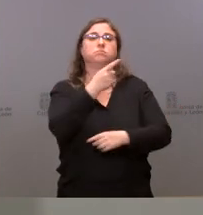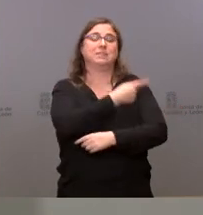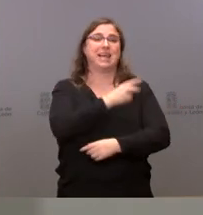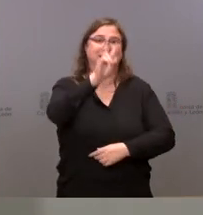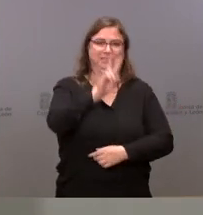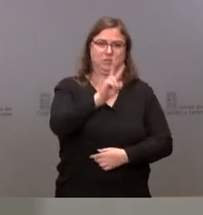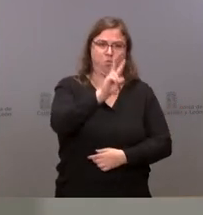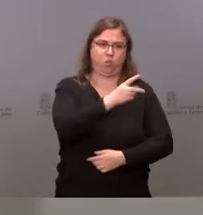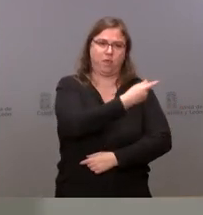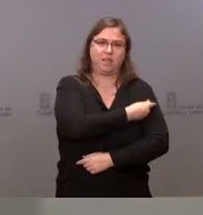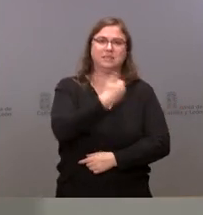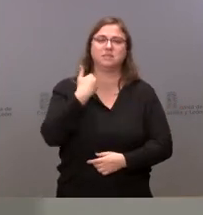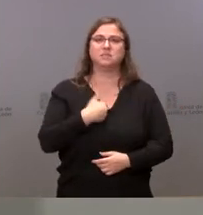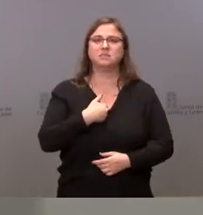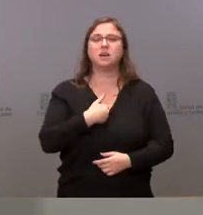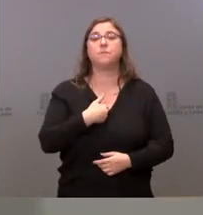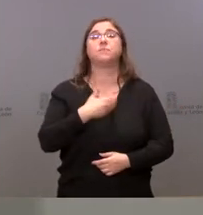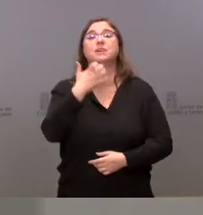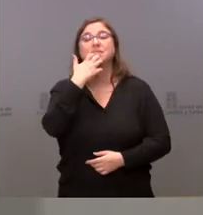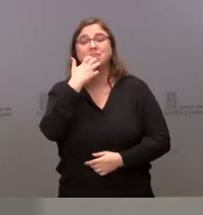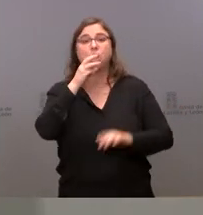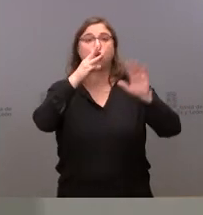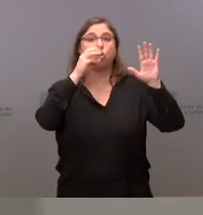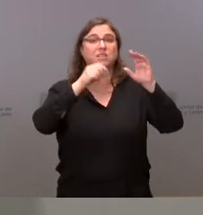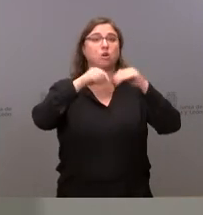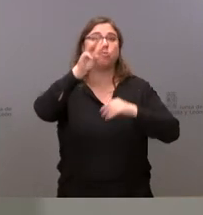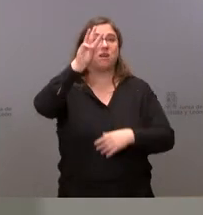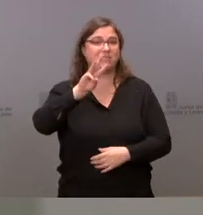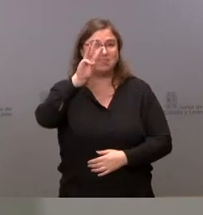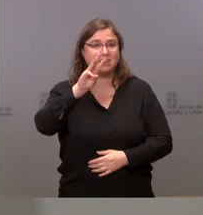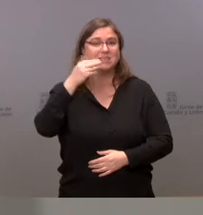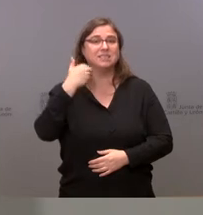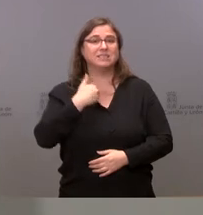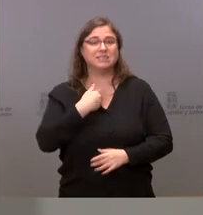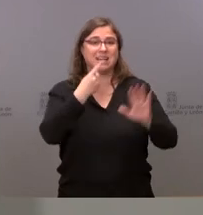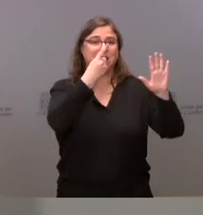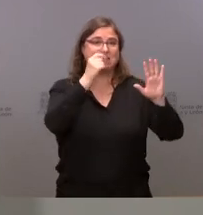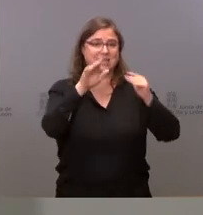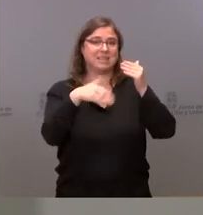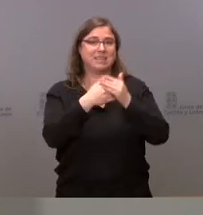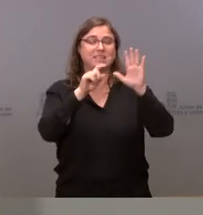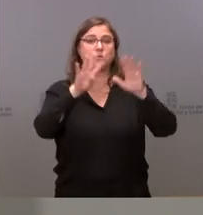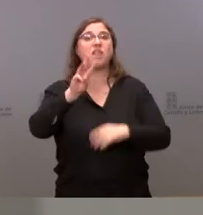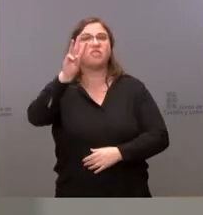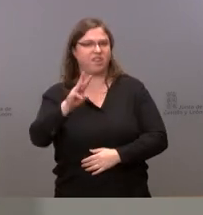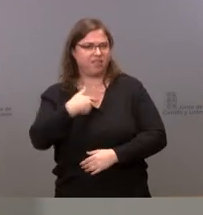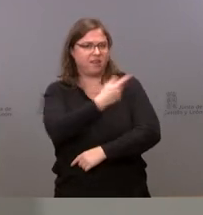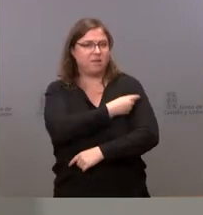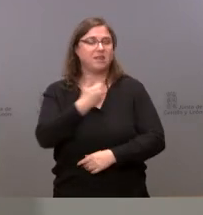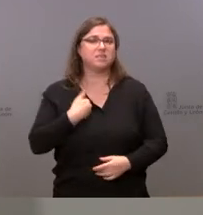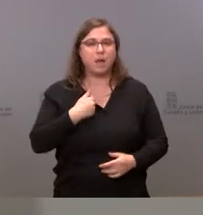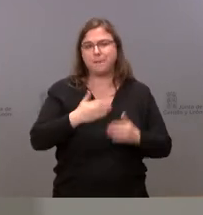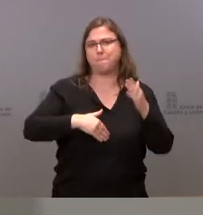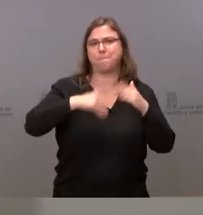dosis del 80,3% de la población de 60 a 69 años con tercera dosis y todavía más